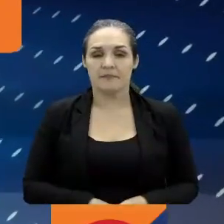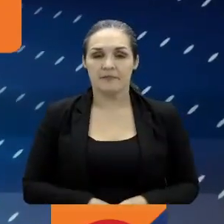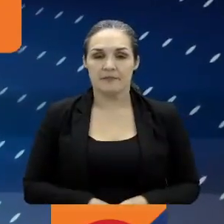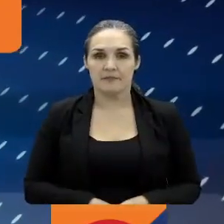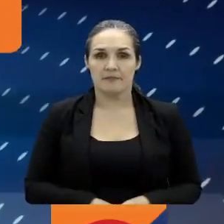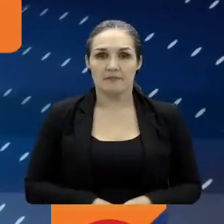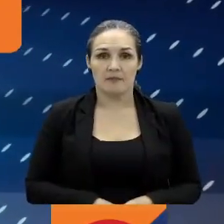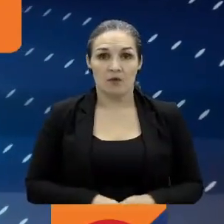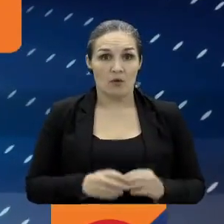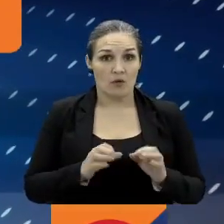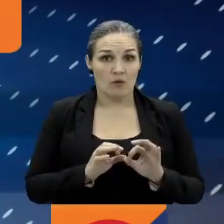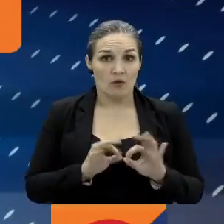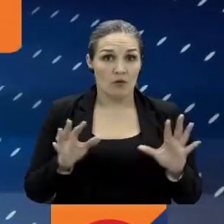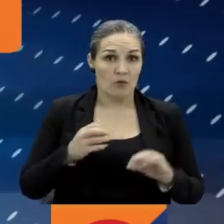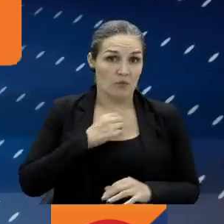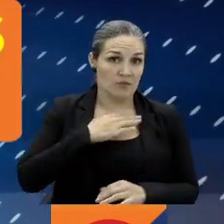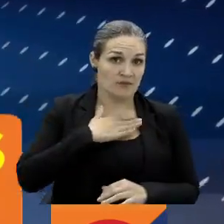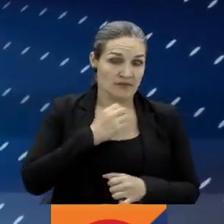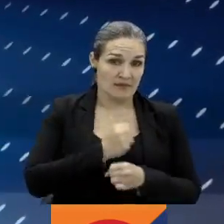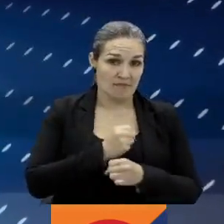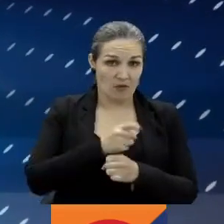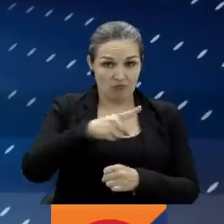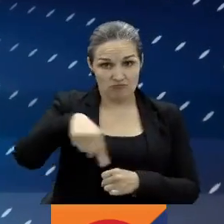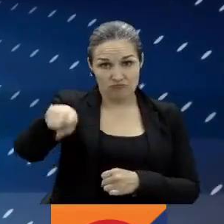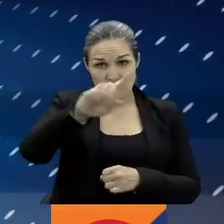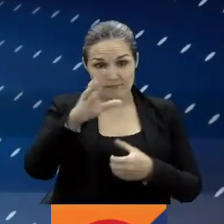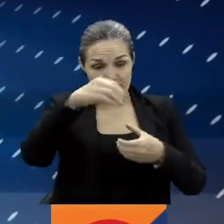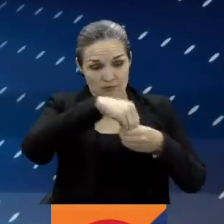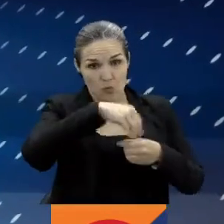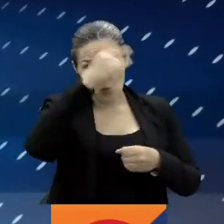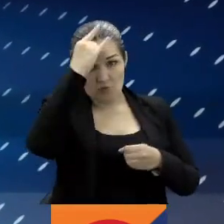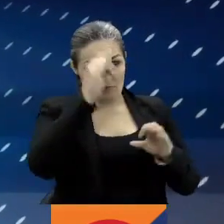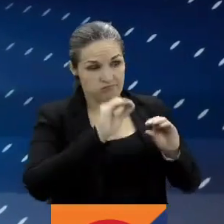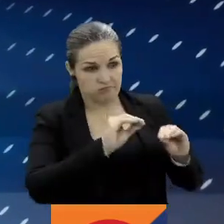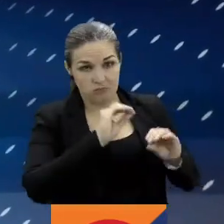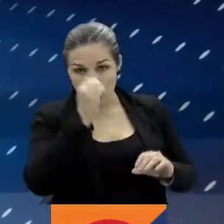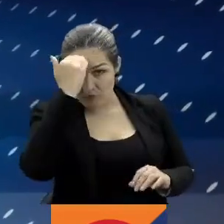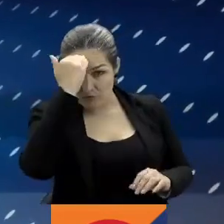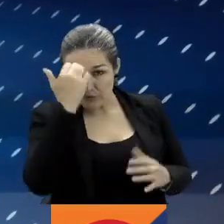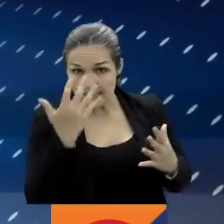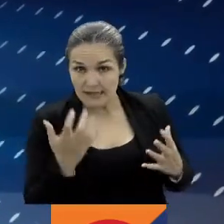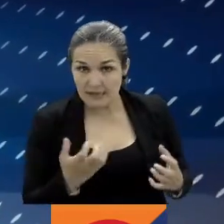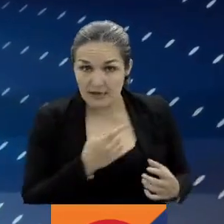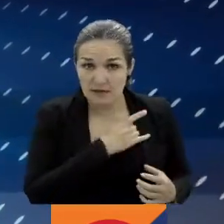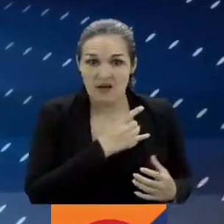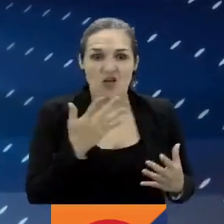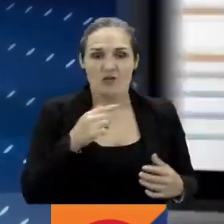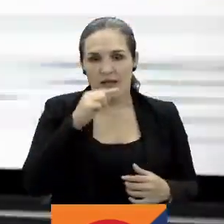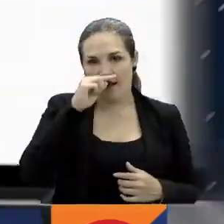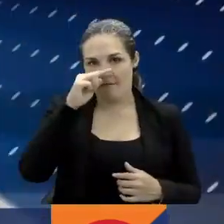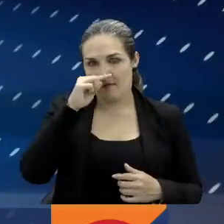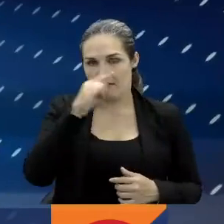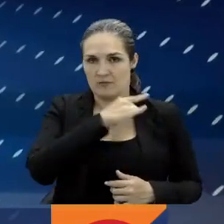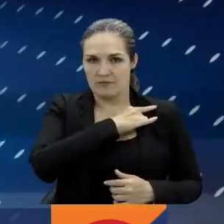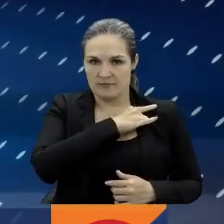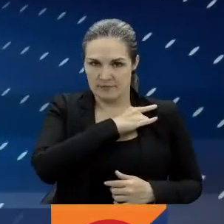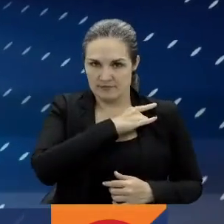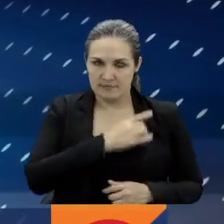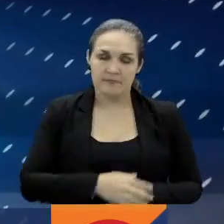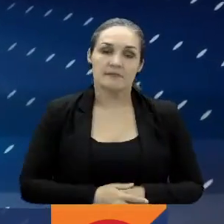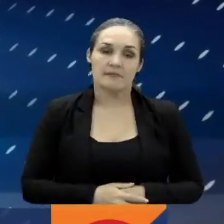En oportunidades de trabajo para profesores universitarios, vaya a la página www.javeriana.edu.co